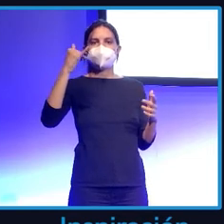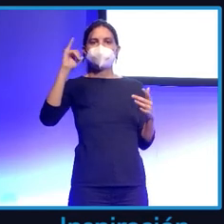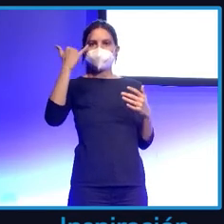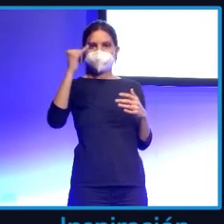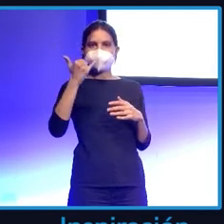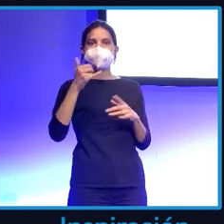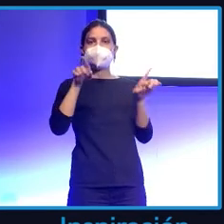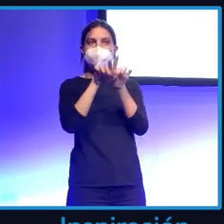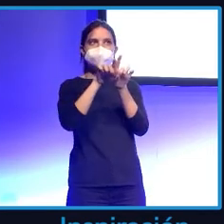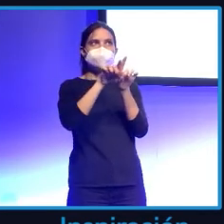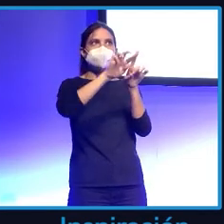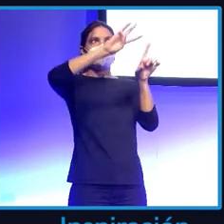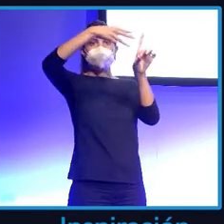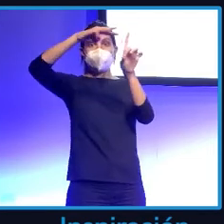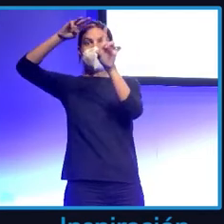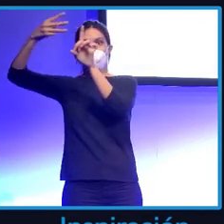web